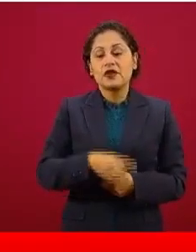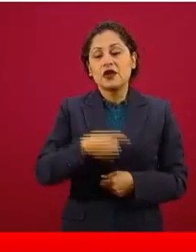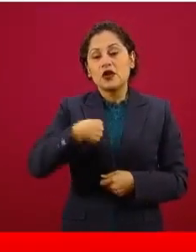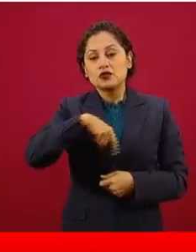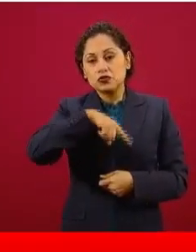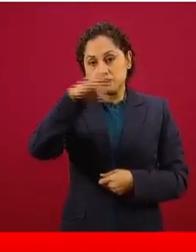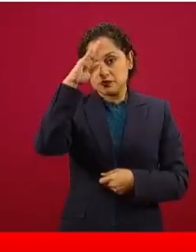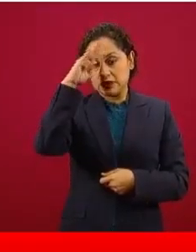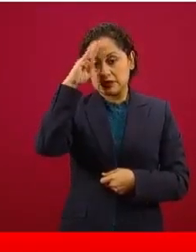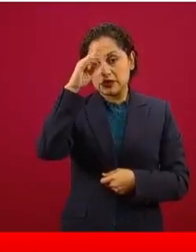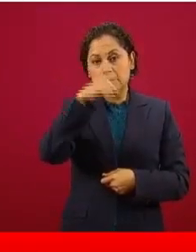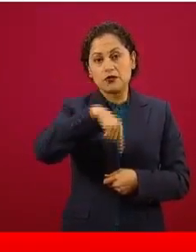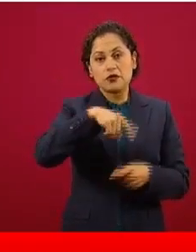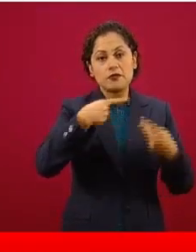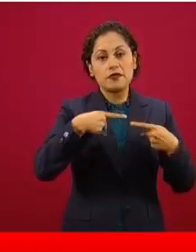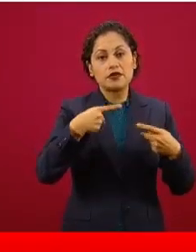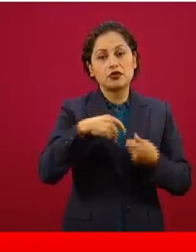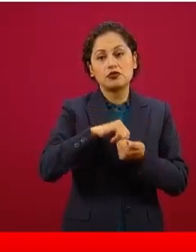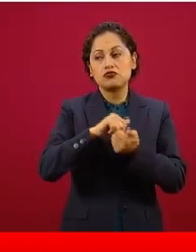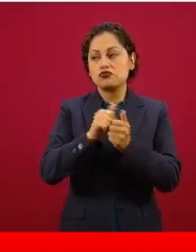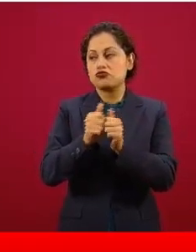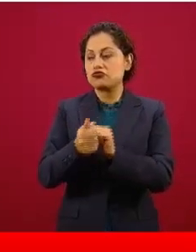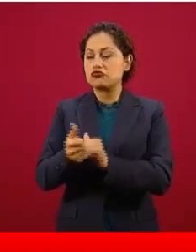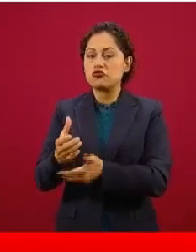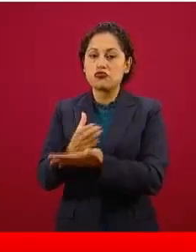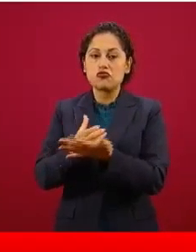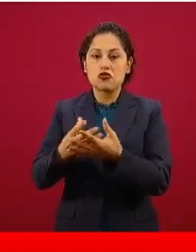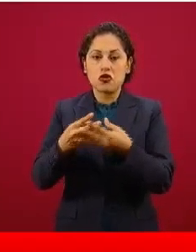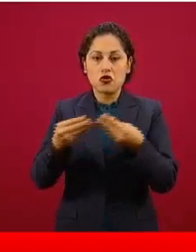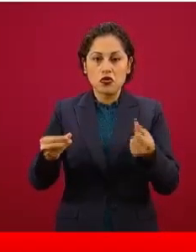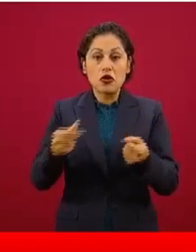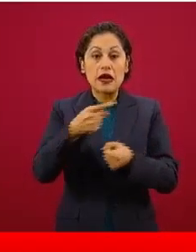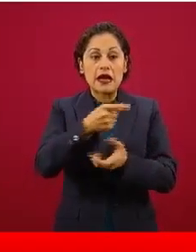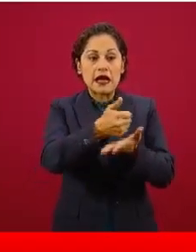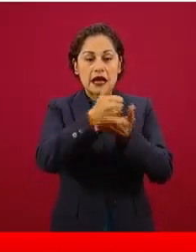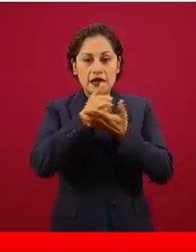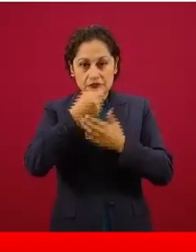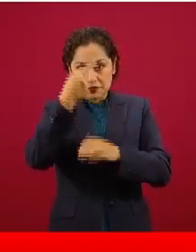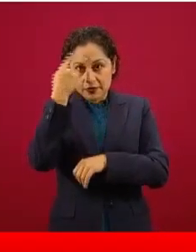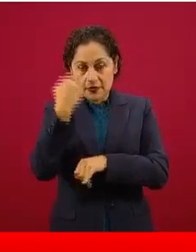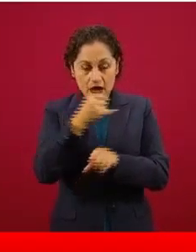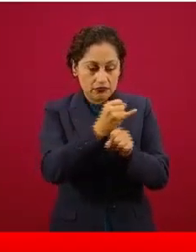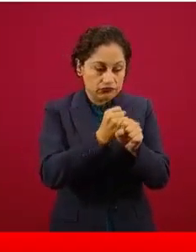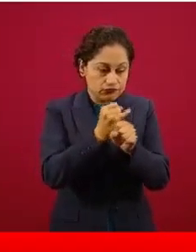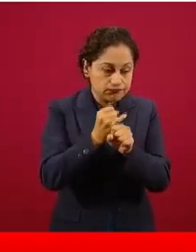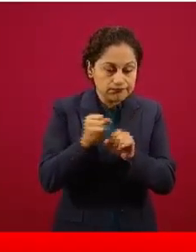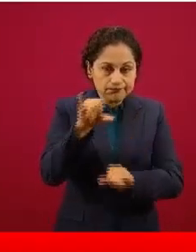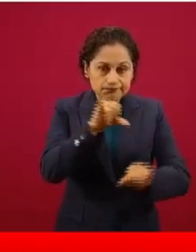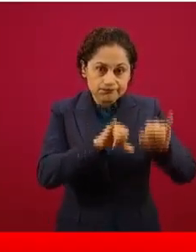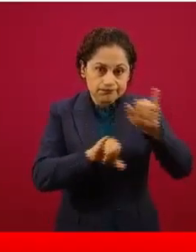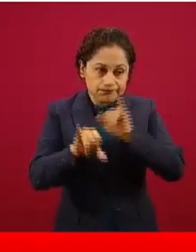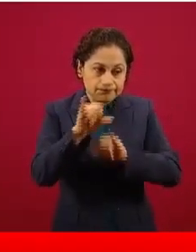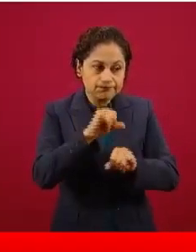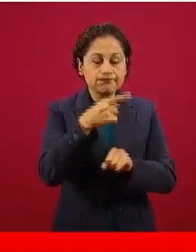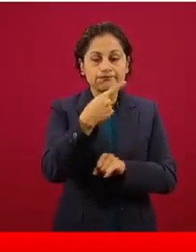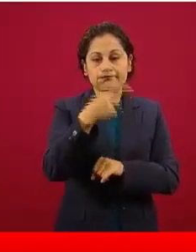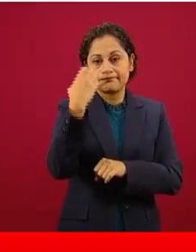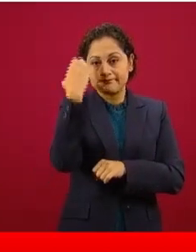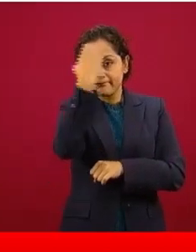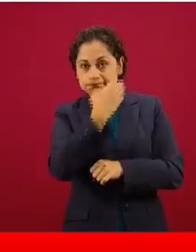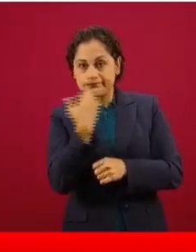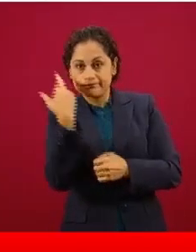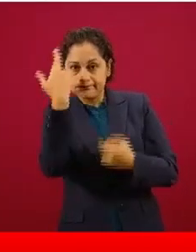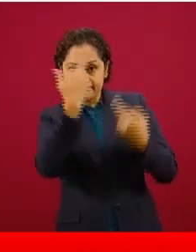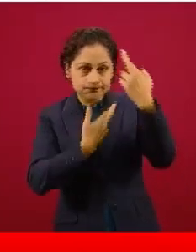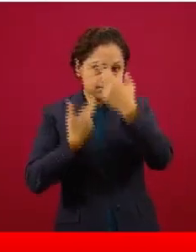a construir lo que se llama técnicamente inmunidad de rebaño, es decir, la posibilidad de que haya una proporción muy grande de personas